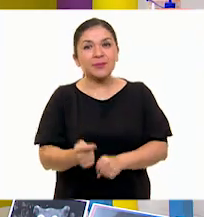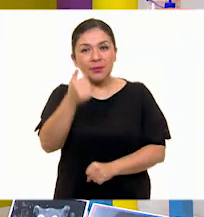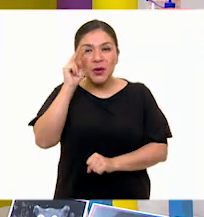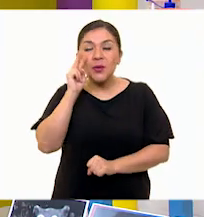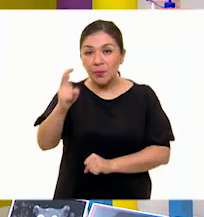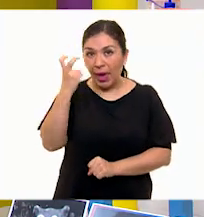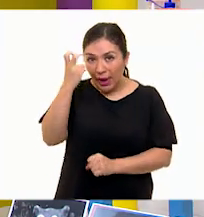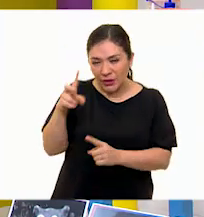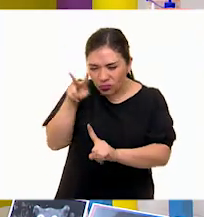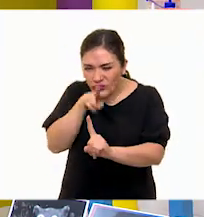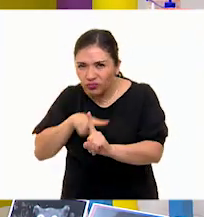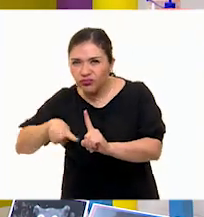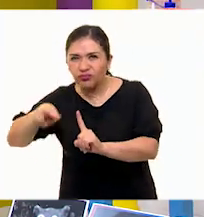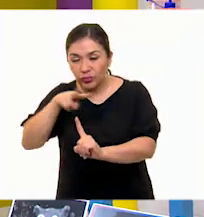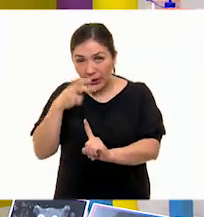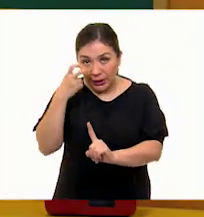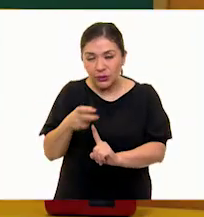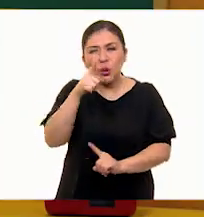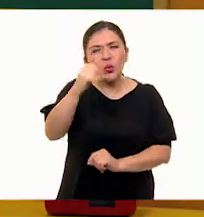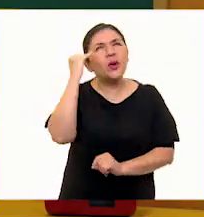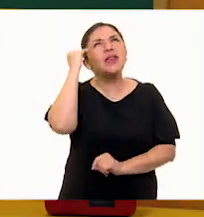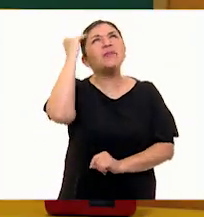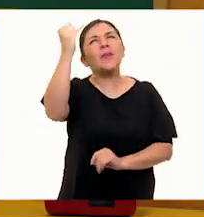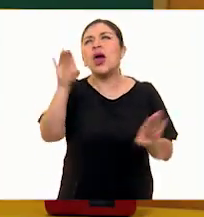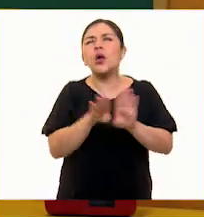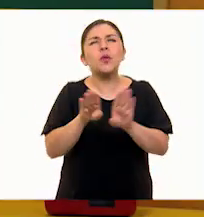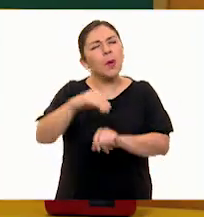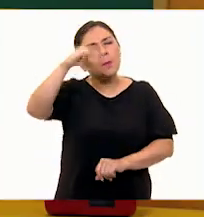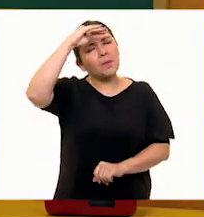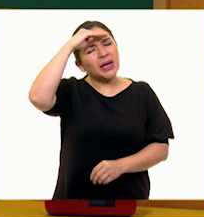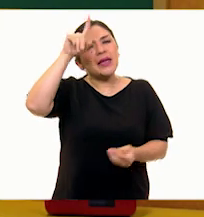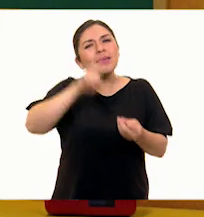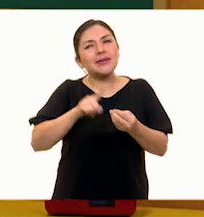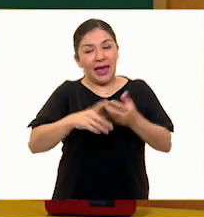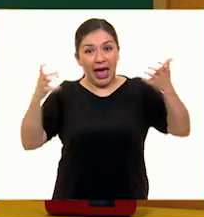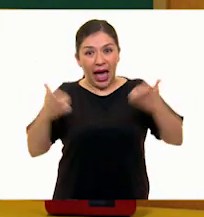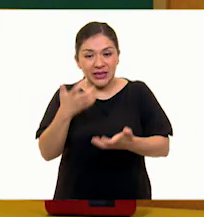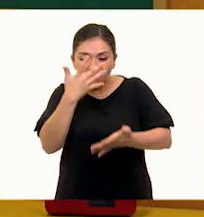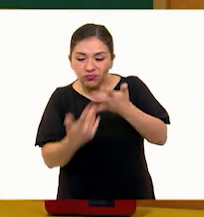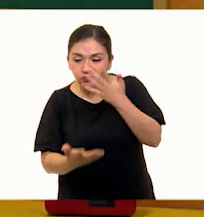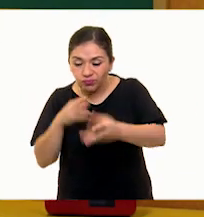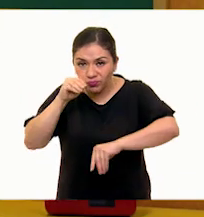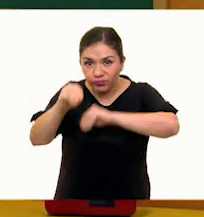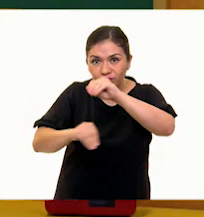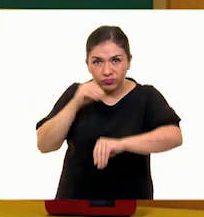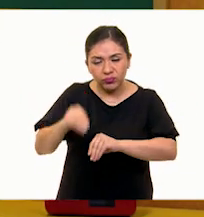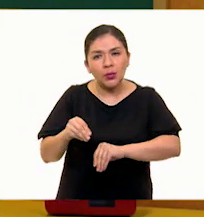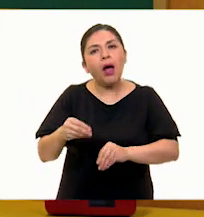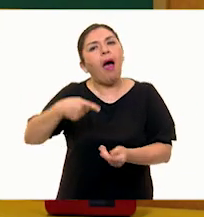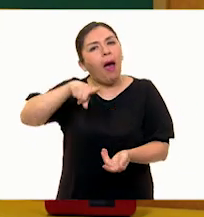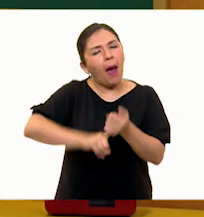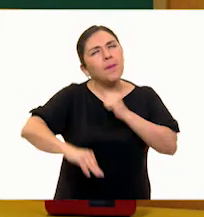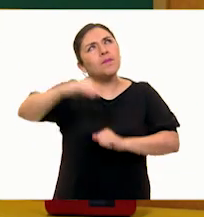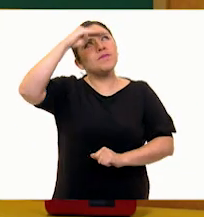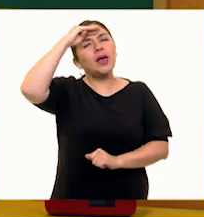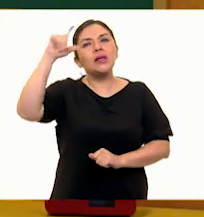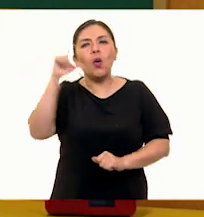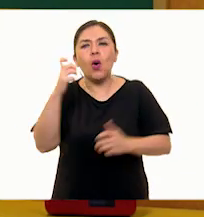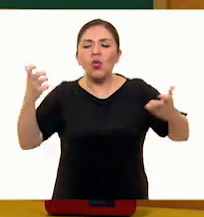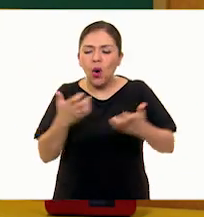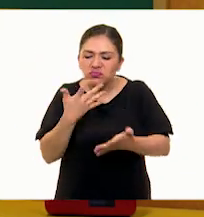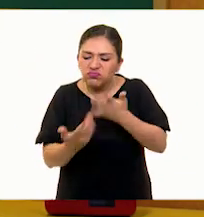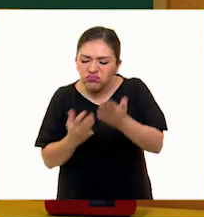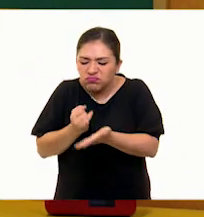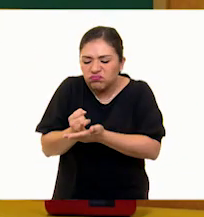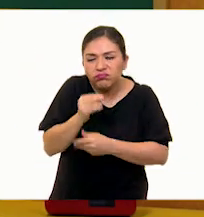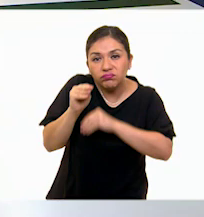apreciar esa obra. Perfecto. Imagínate qué pensaría el creador de esta escultura, de estas esculturas, cuando las hizo. ¿Qué